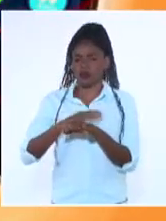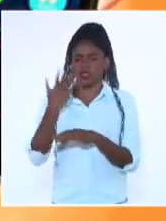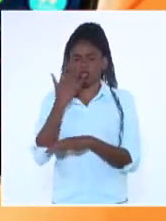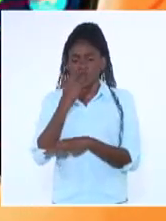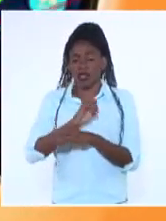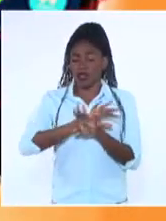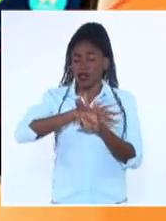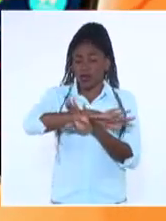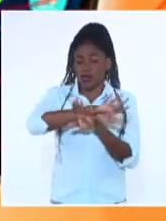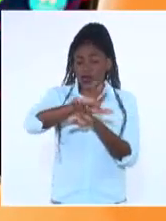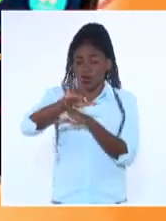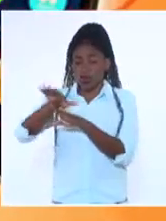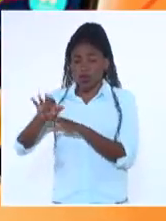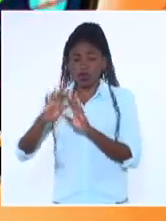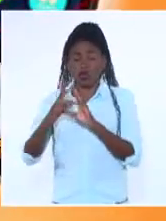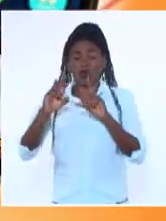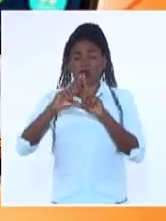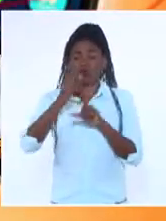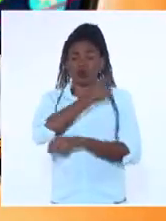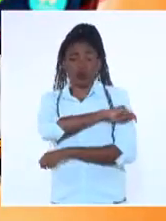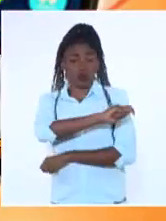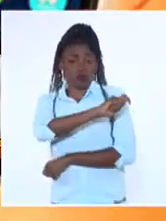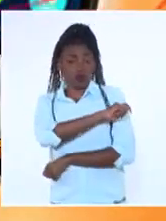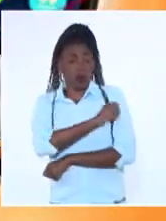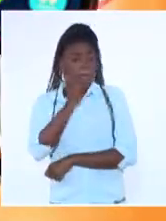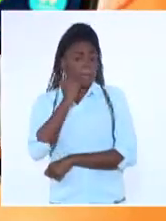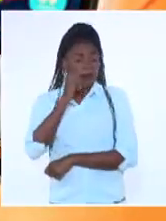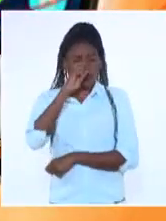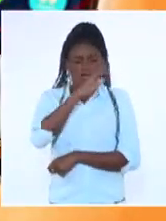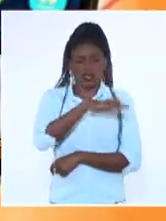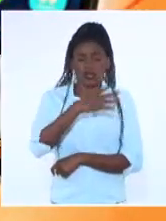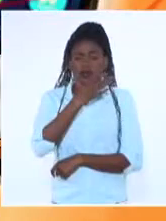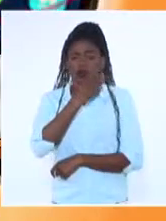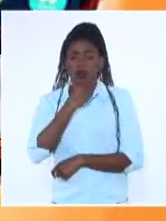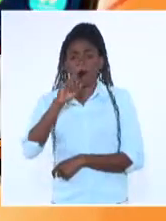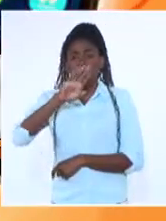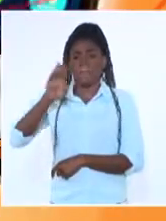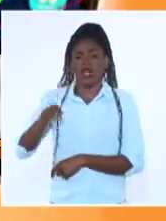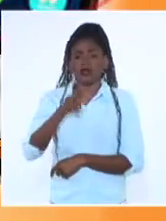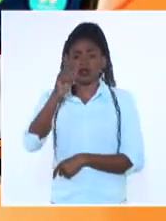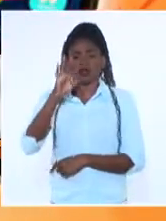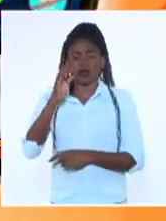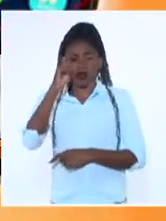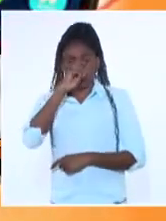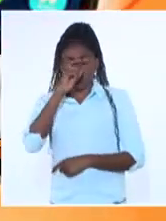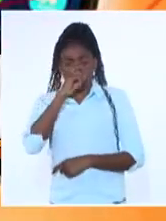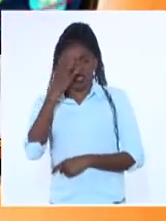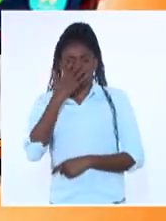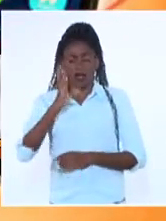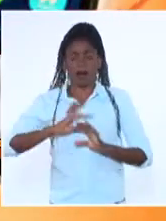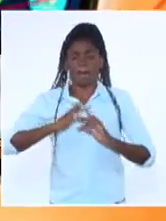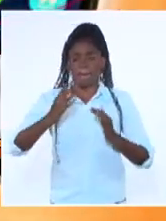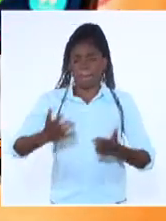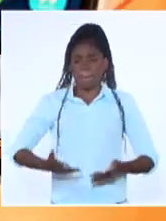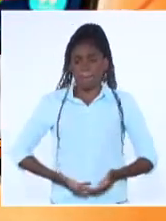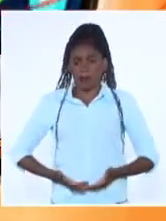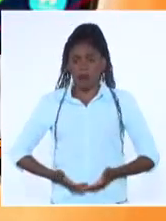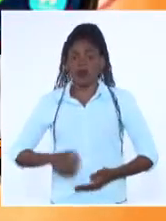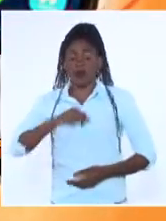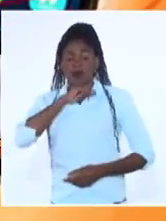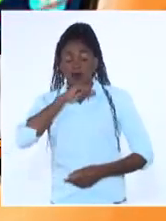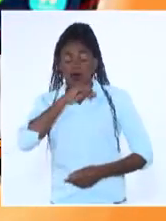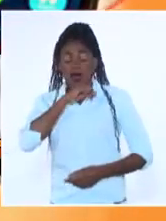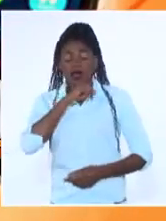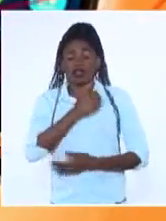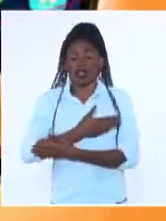a toda la población con énfasis en niños y jóvenes menores de 19 años, las gestantes, las madres de niños menores